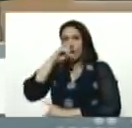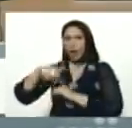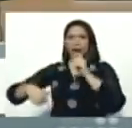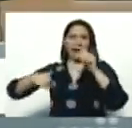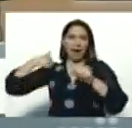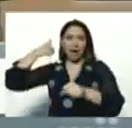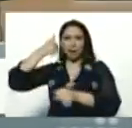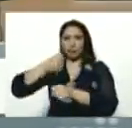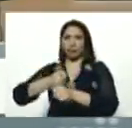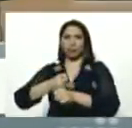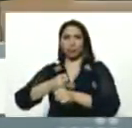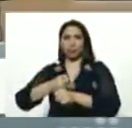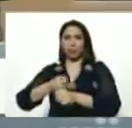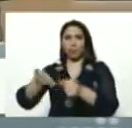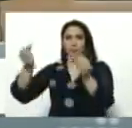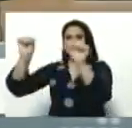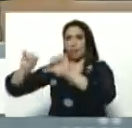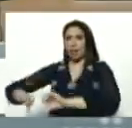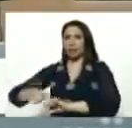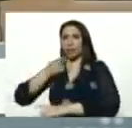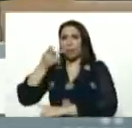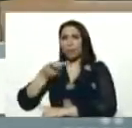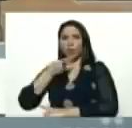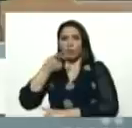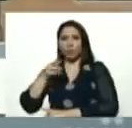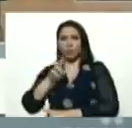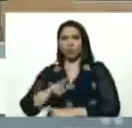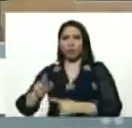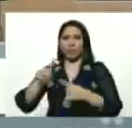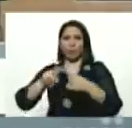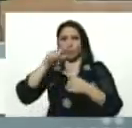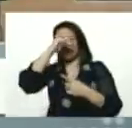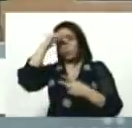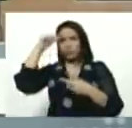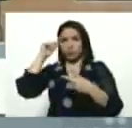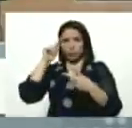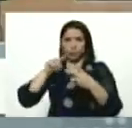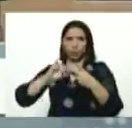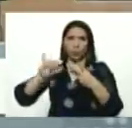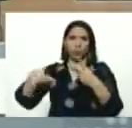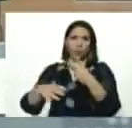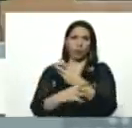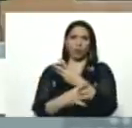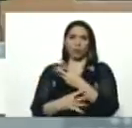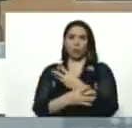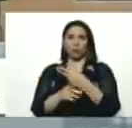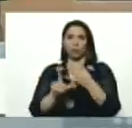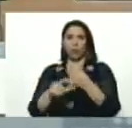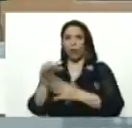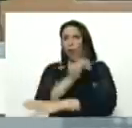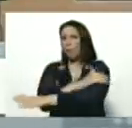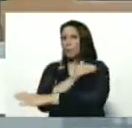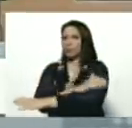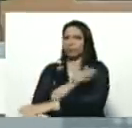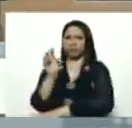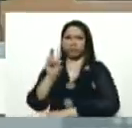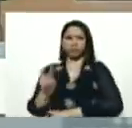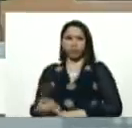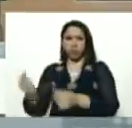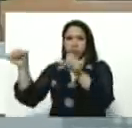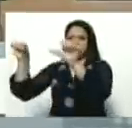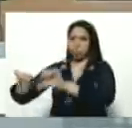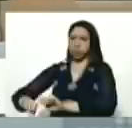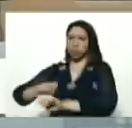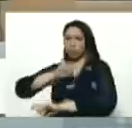el fracaso político, Ramos Alud, de Julio Borges, de Juan Guaidó, de la derecha venezolana, fracaso